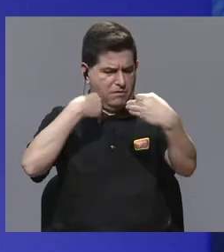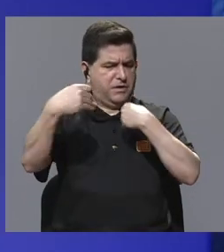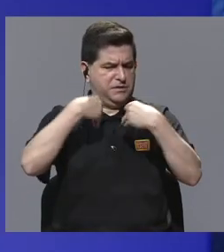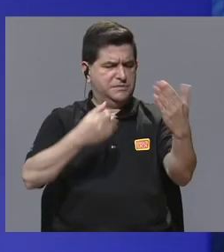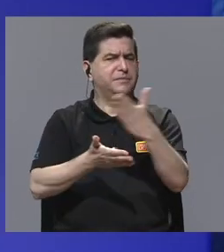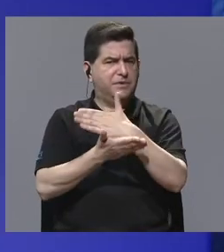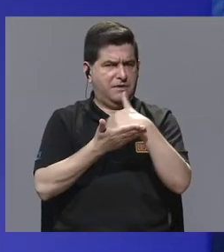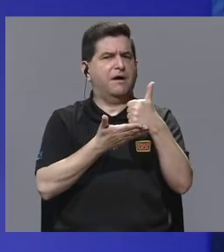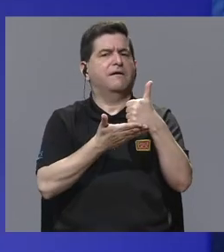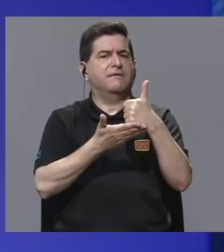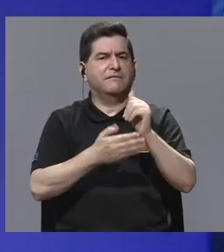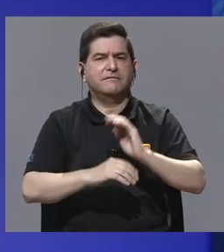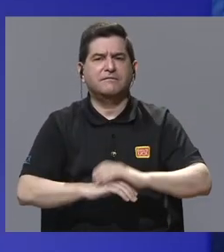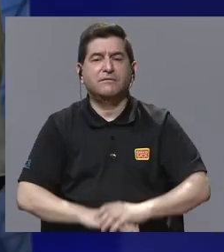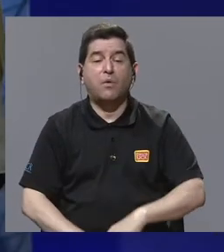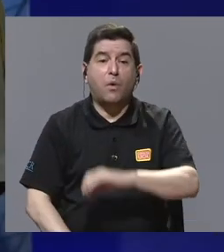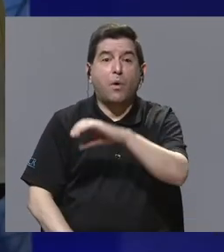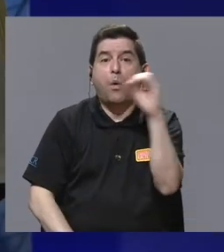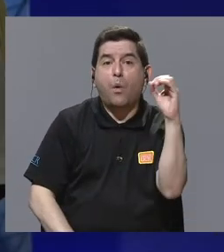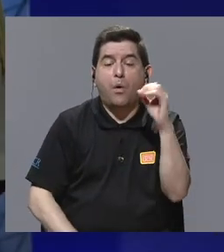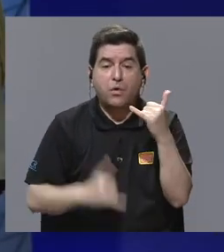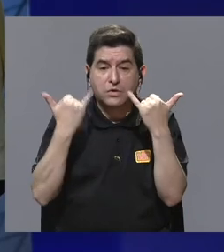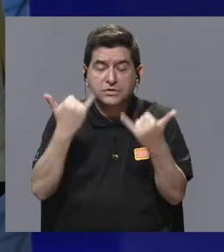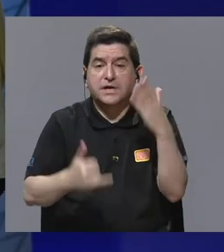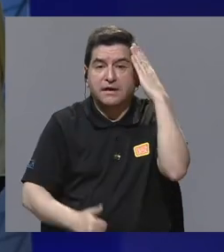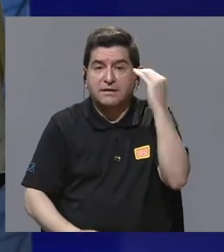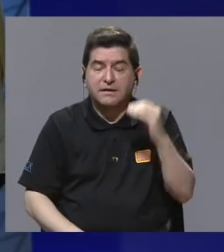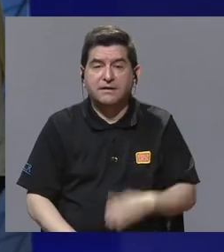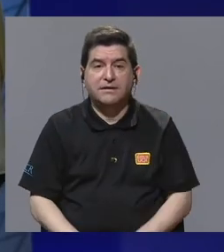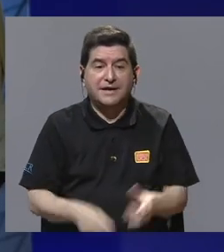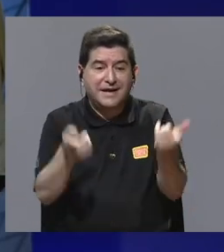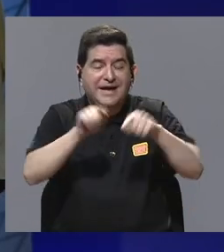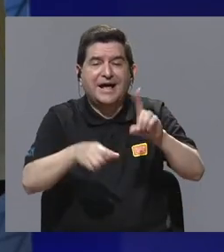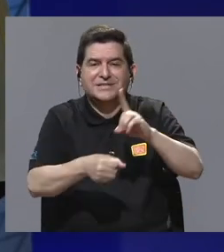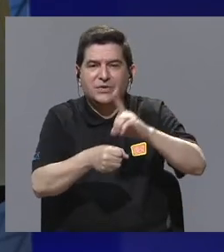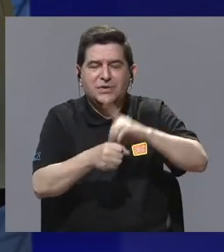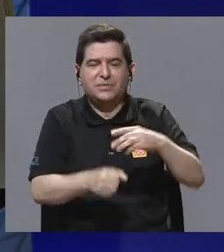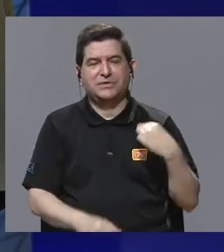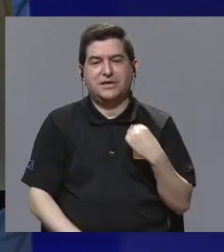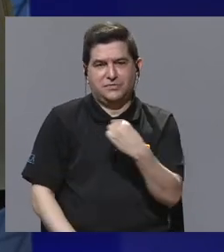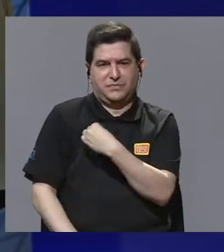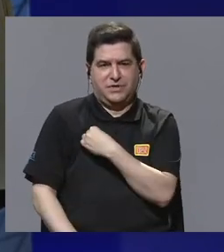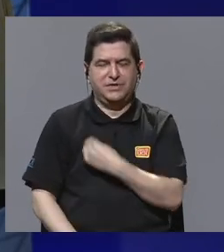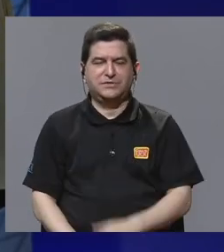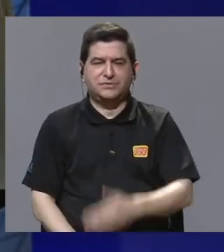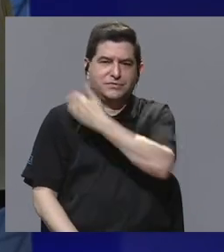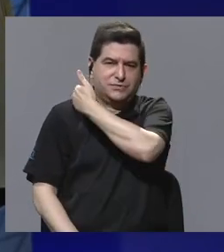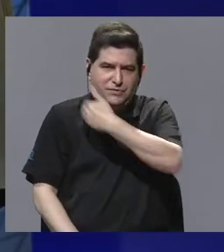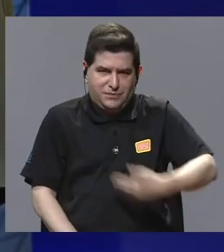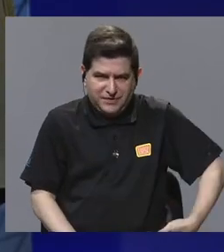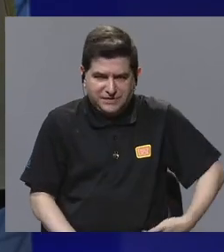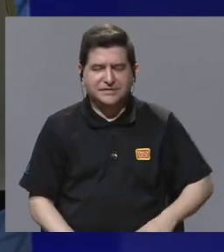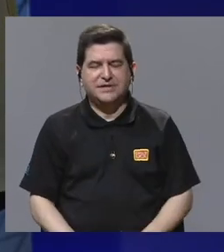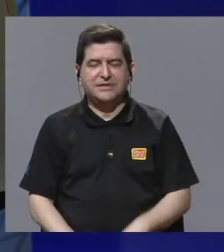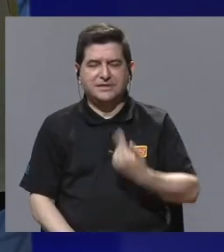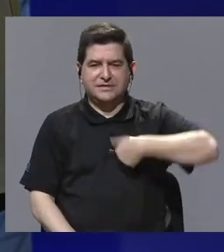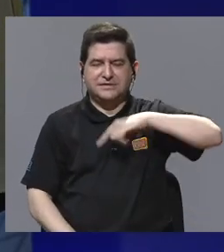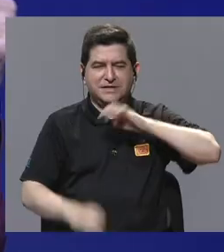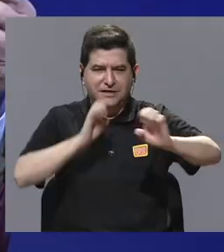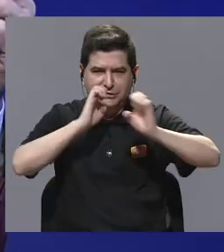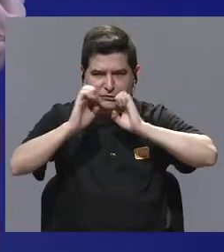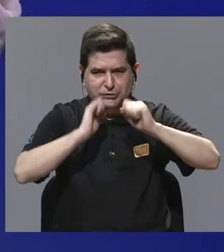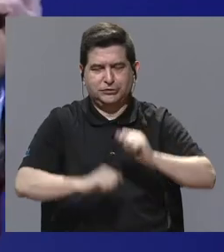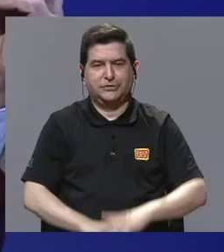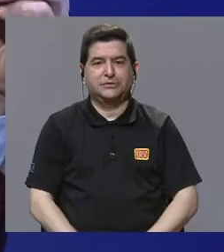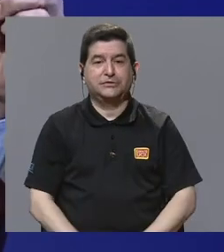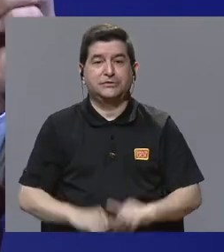o lo vivió, en el caso de los diputados, ministros, presidentes y presidentas que entrevistamos. En